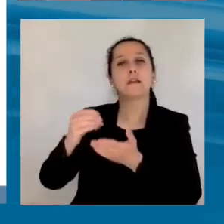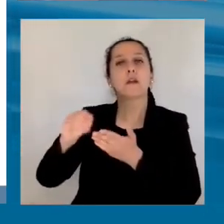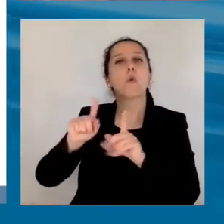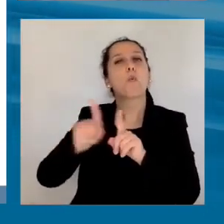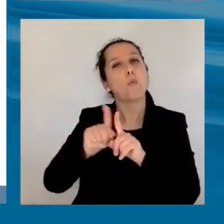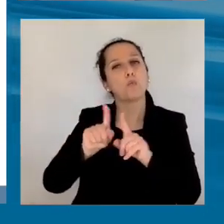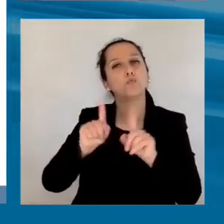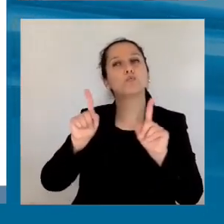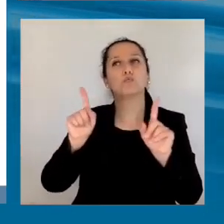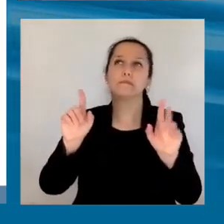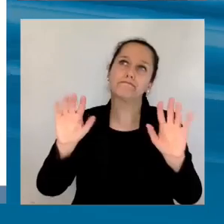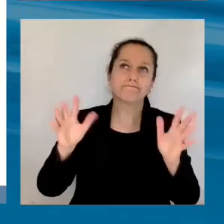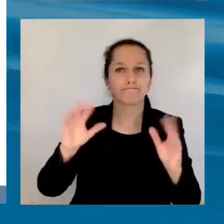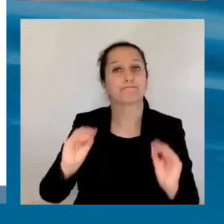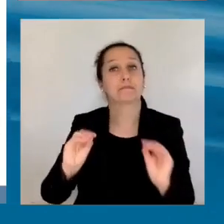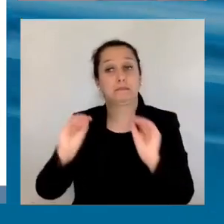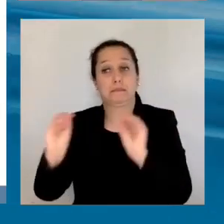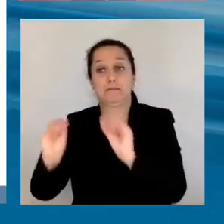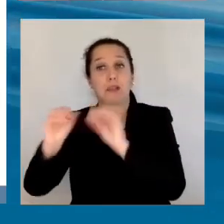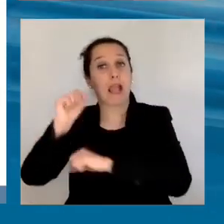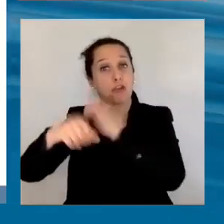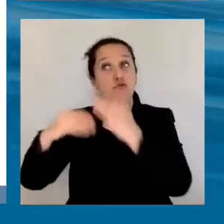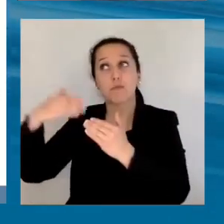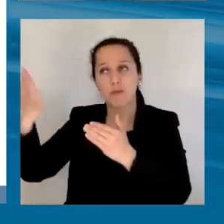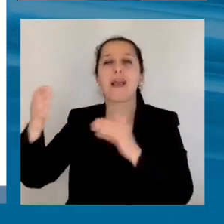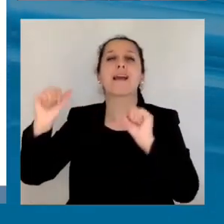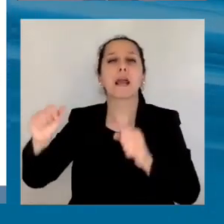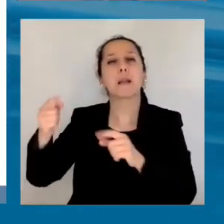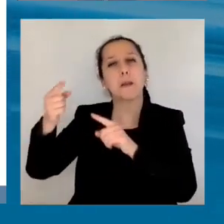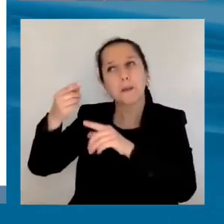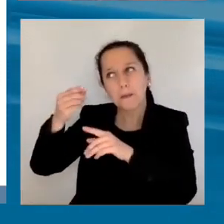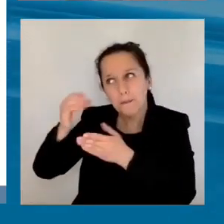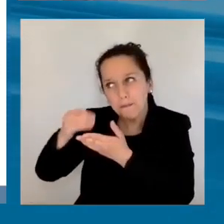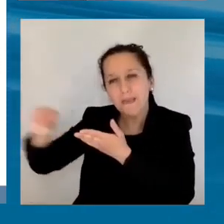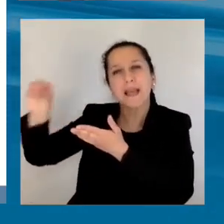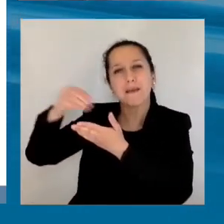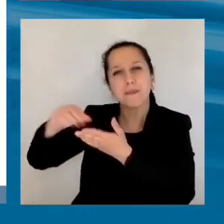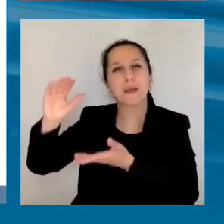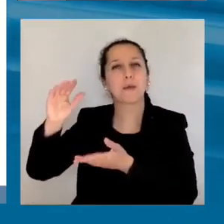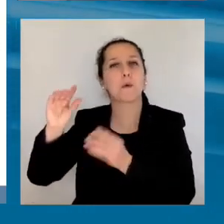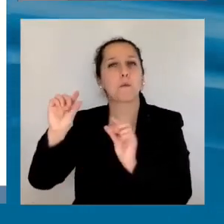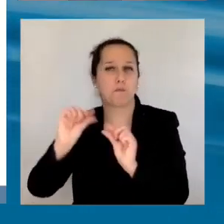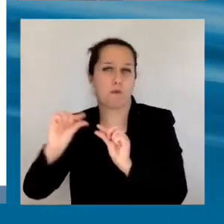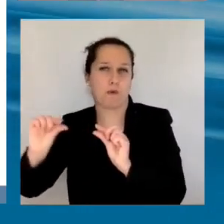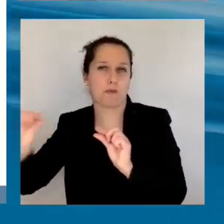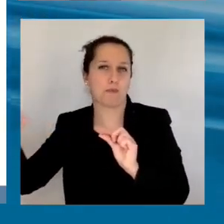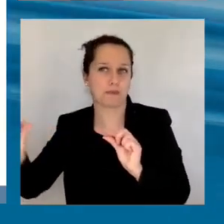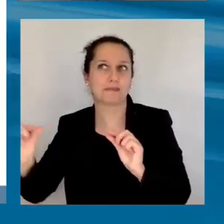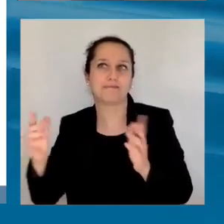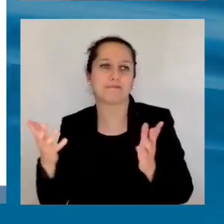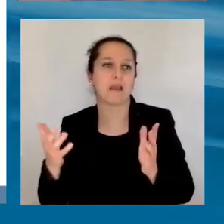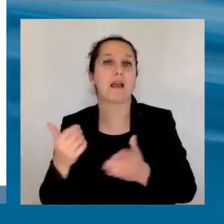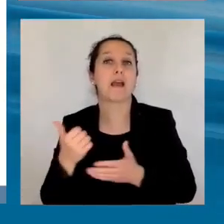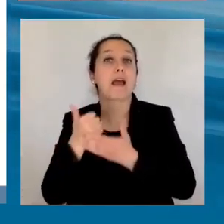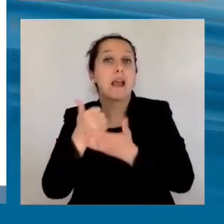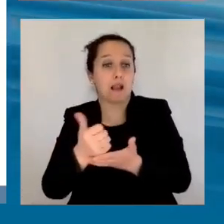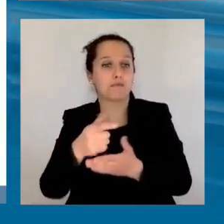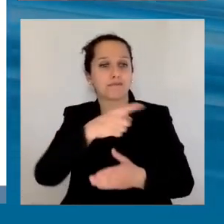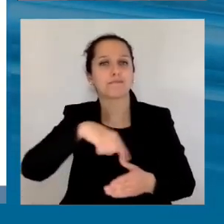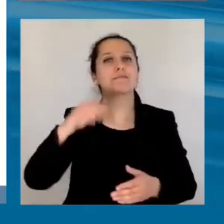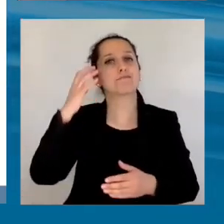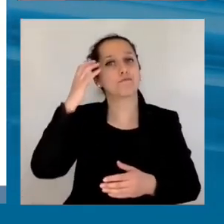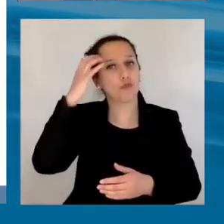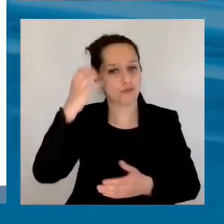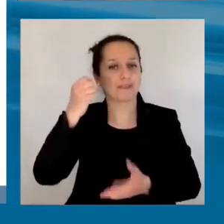etcétera, realmente abre espacios fiscales importantes. Planteamos una, o delineamos, una estrategia de